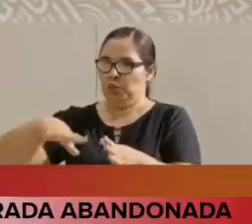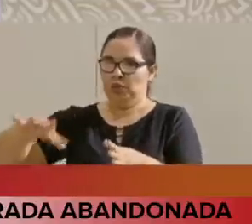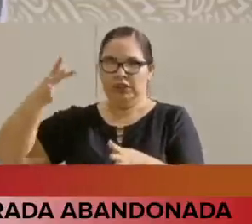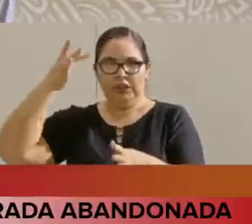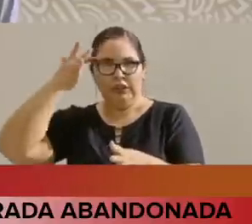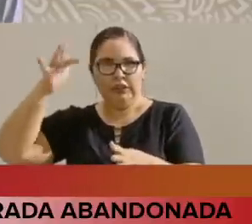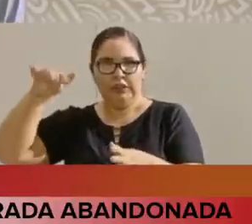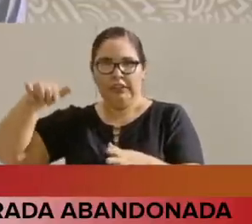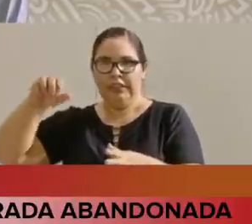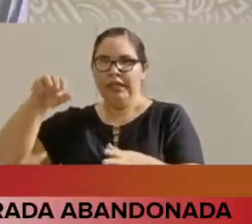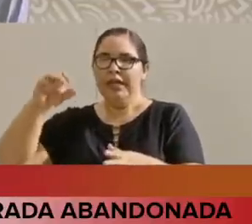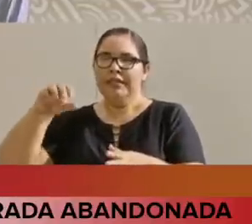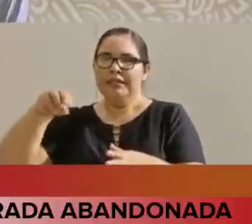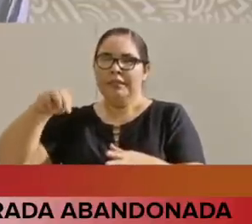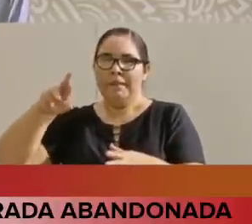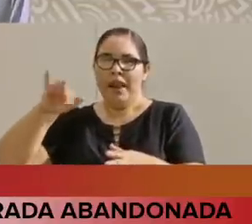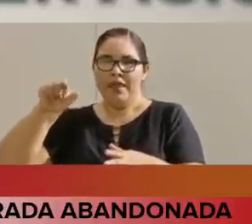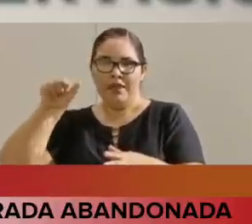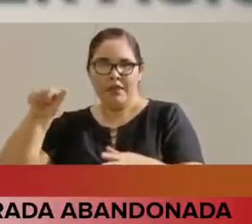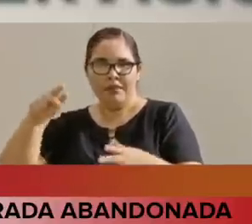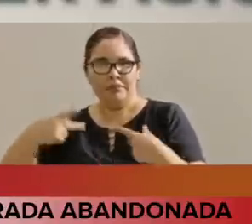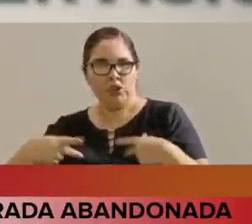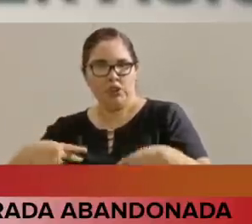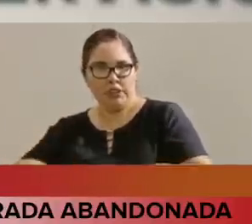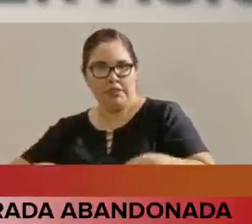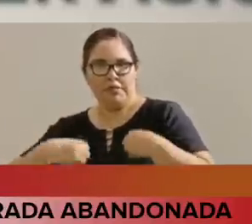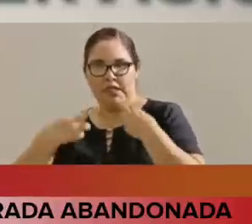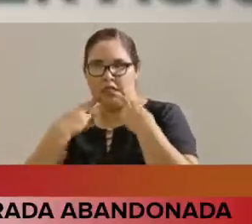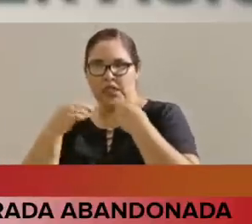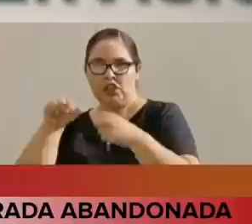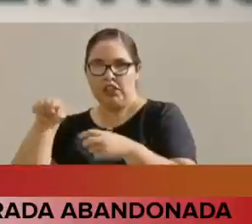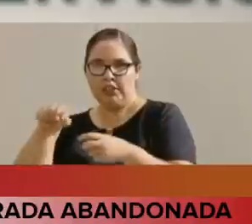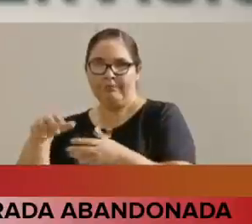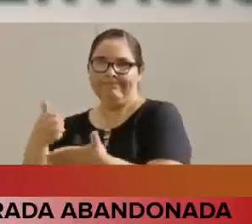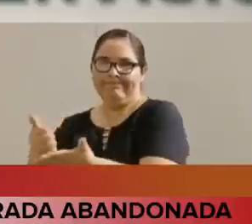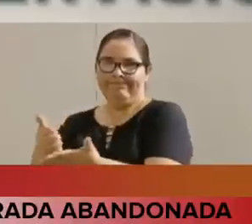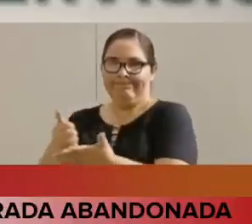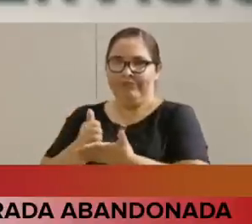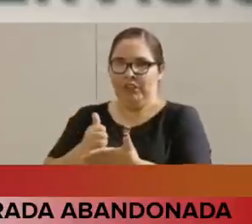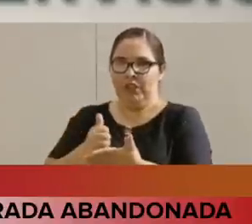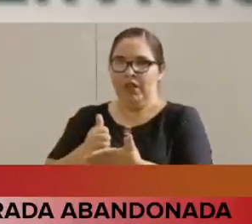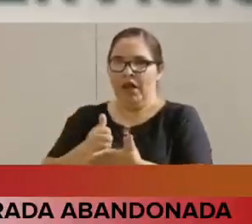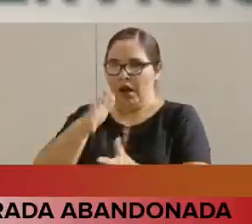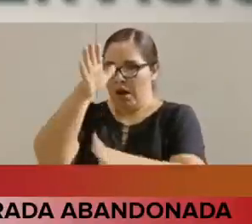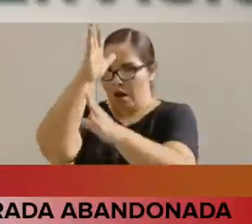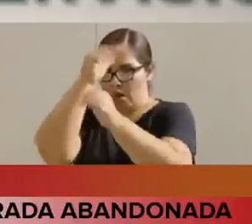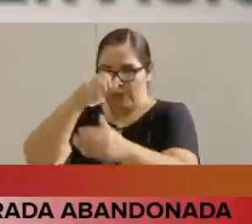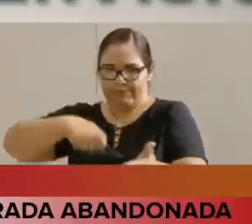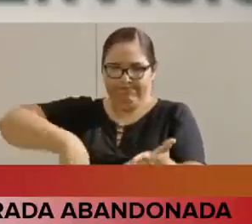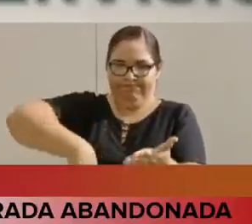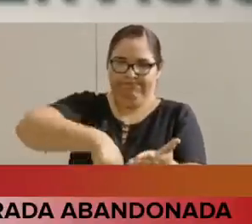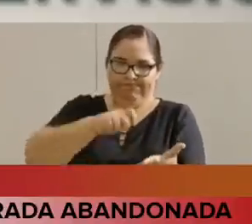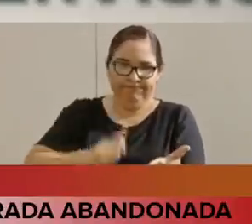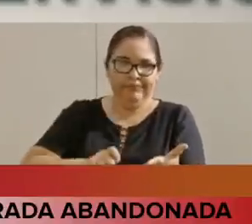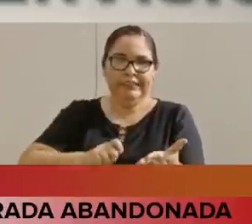que ayudaron y se firmó ya un convenio